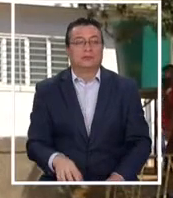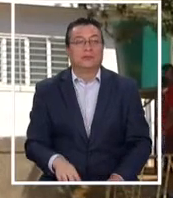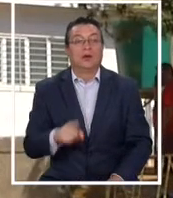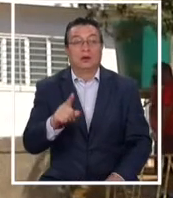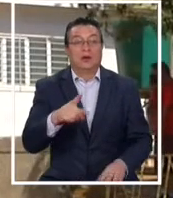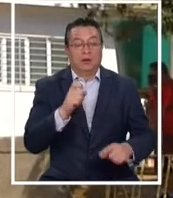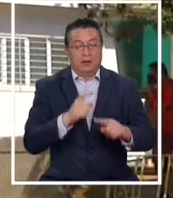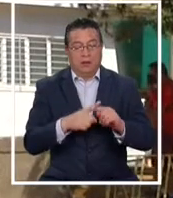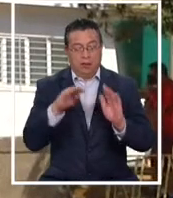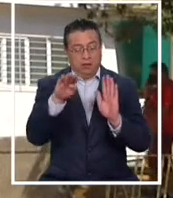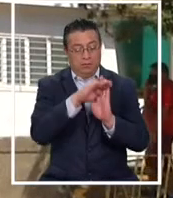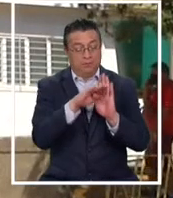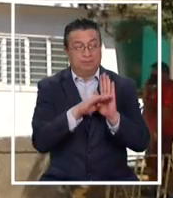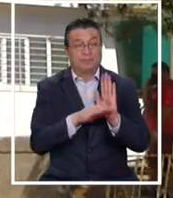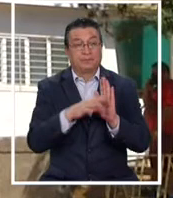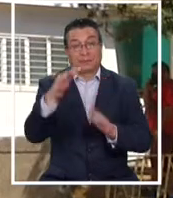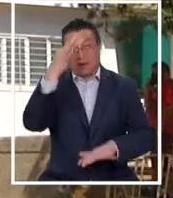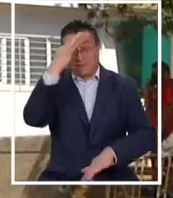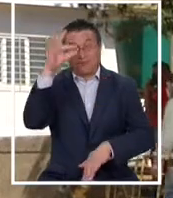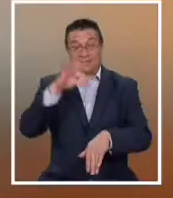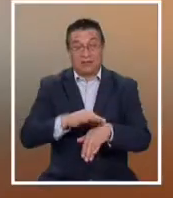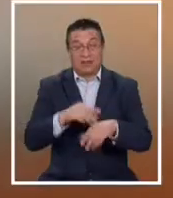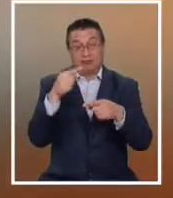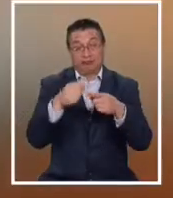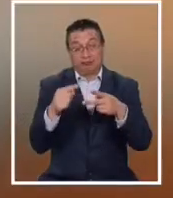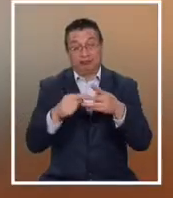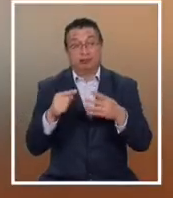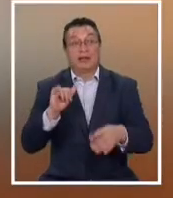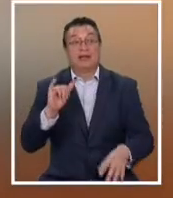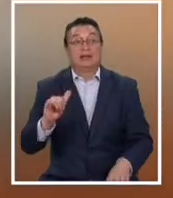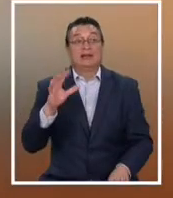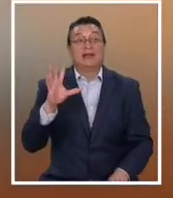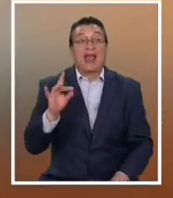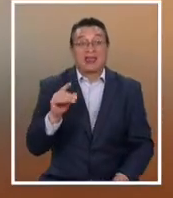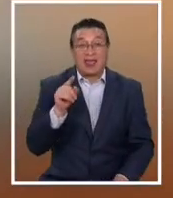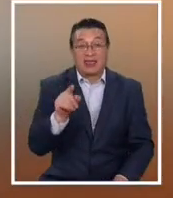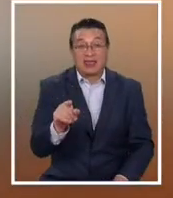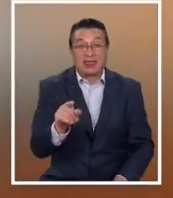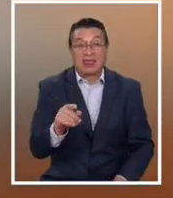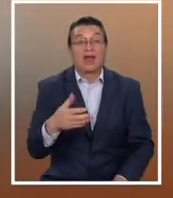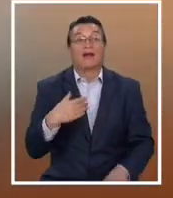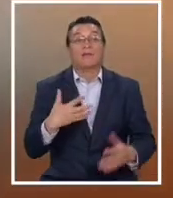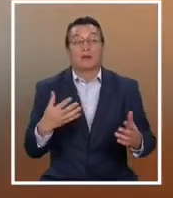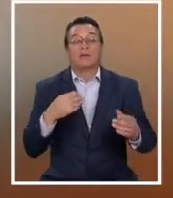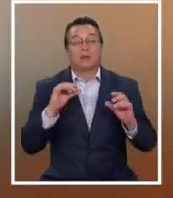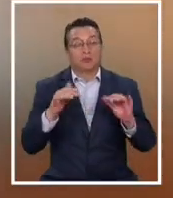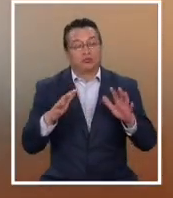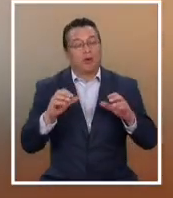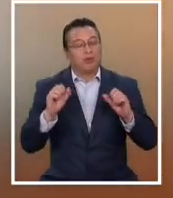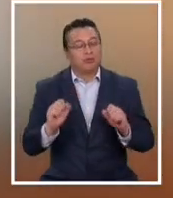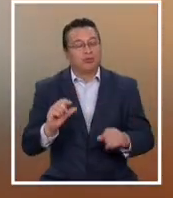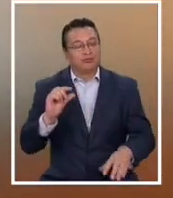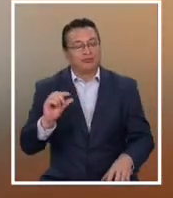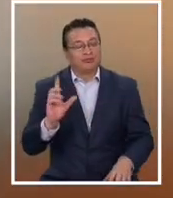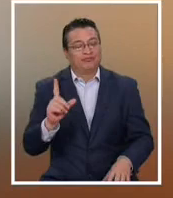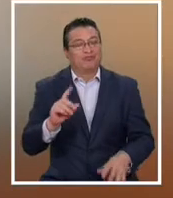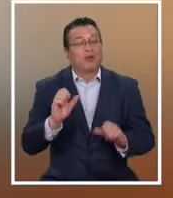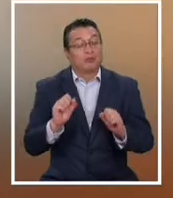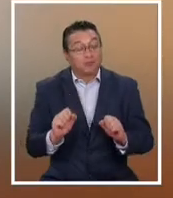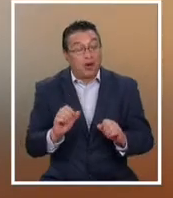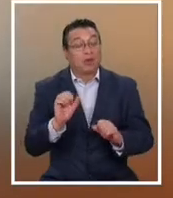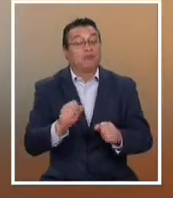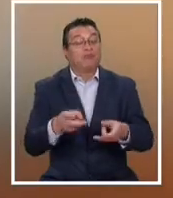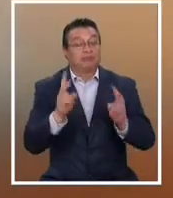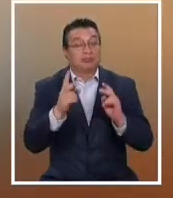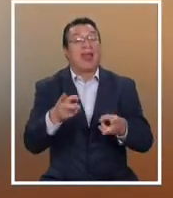antecedentes de enfermedades de base y por su edad, era poco probable, fue lo que me plantearon,